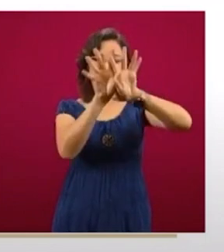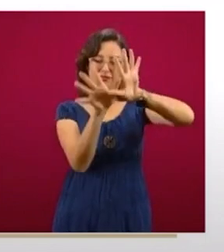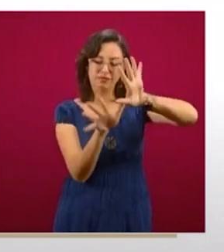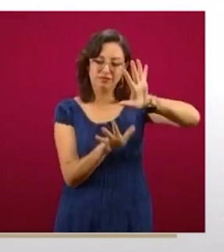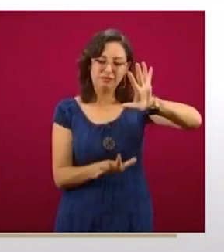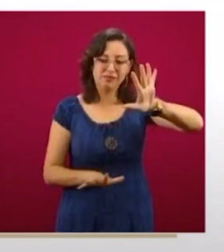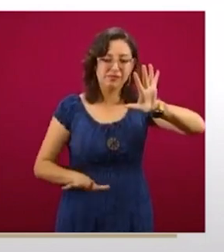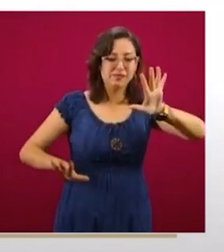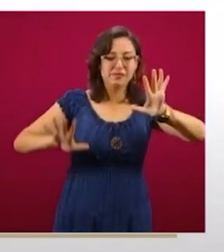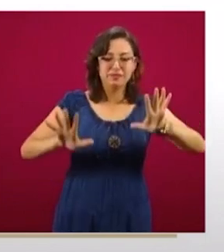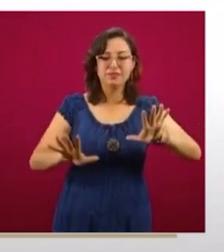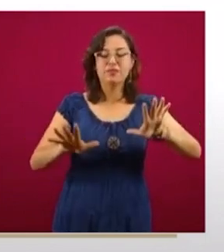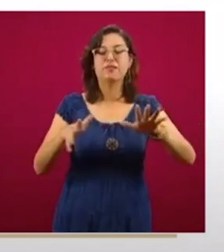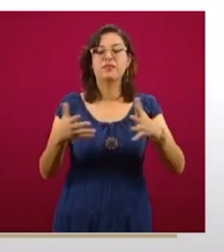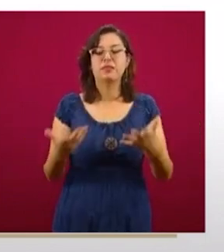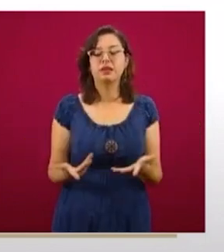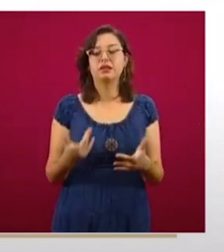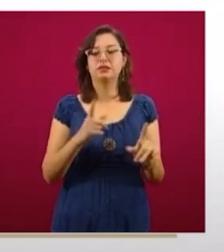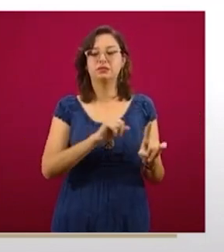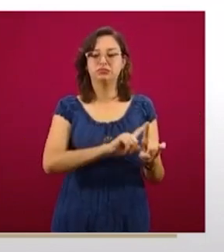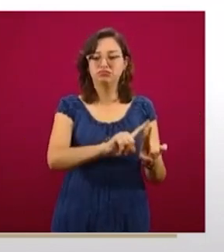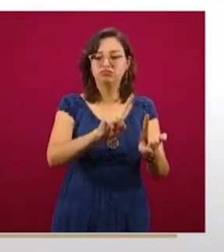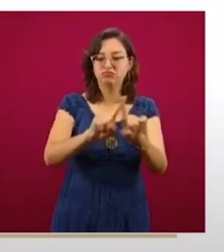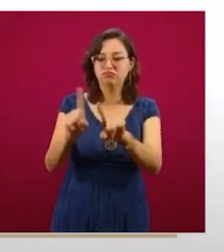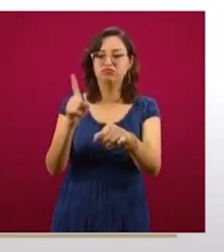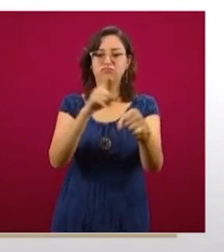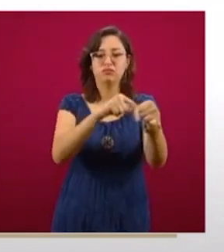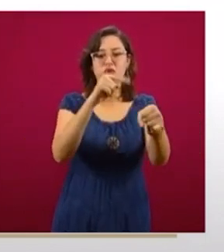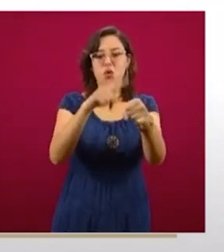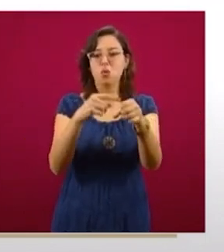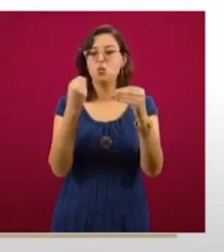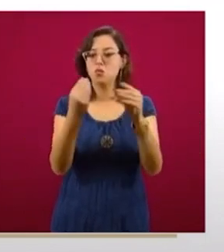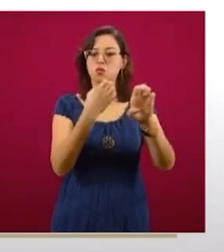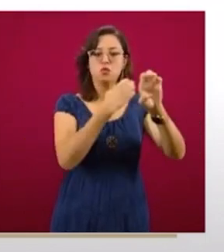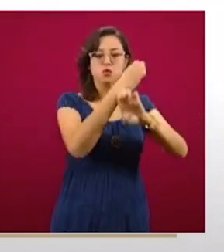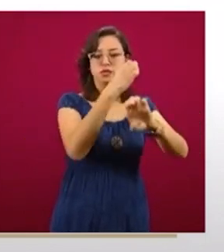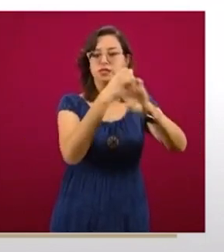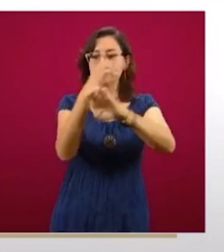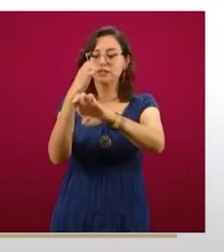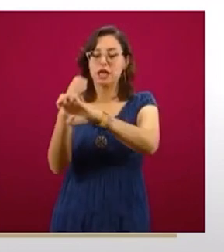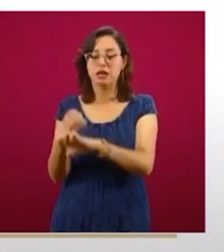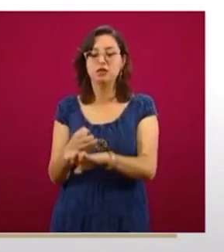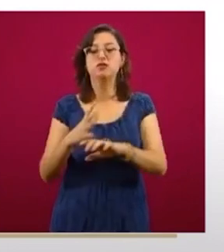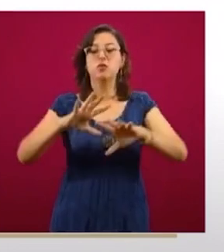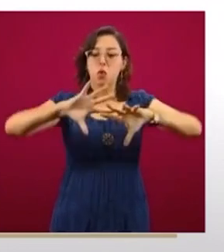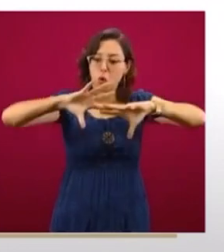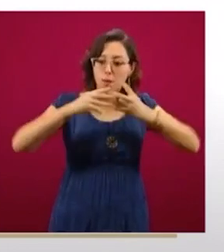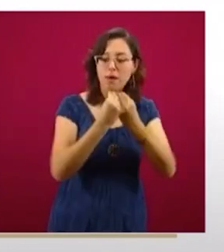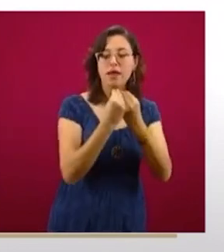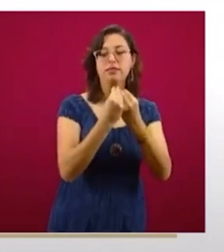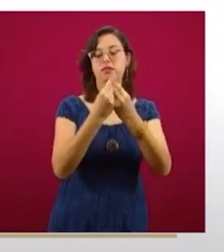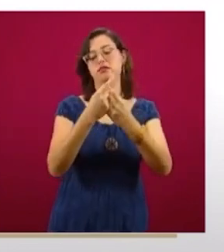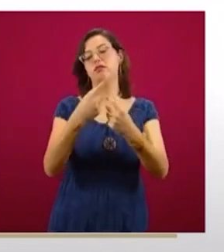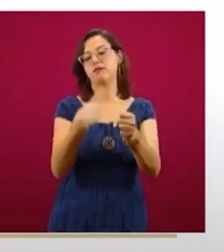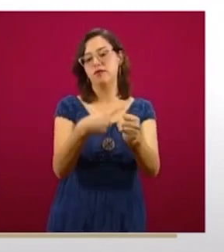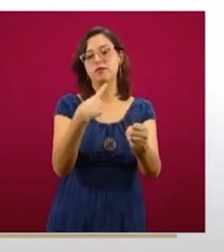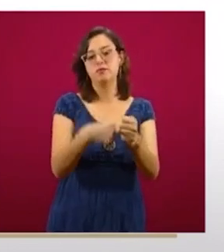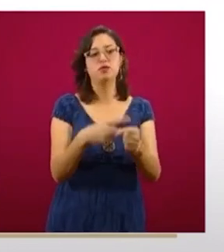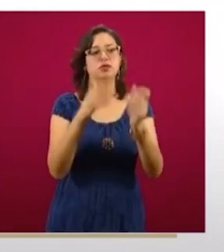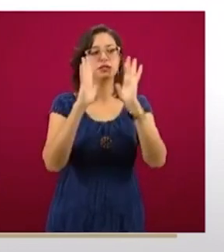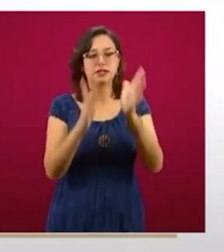ya estamos viendo desde hace algunos días que prácticamente muchos de los estados por esa carga acumulada tienen ya colores rojos